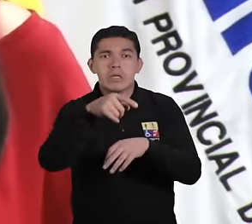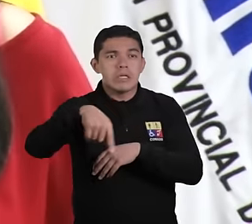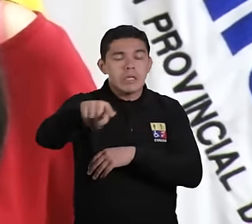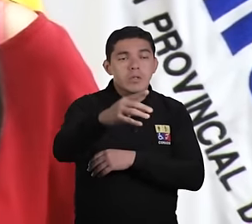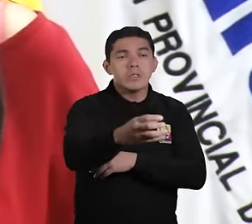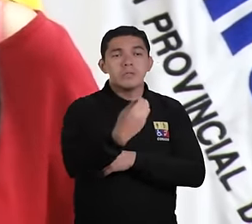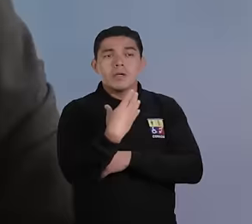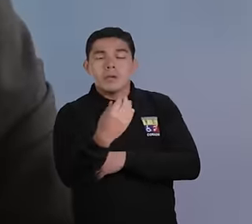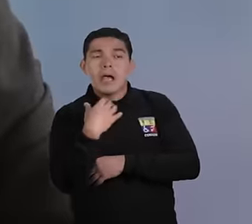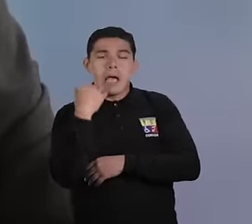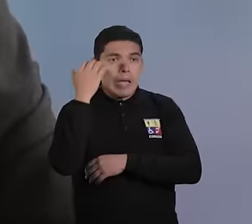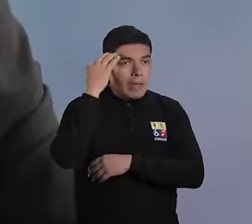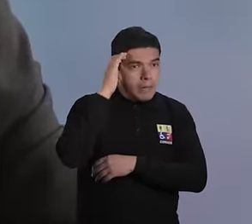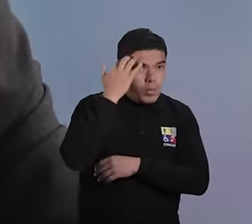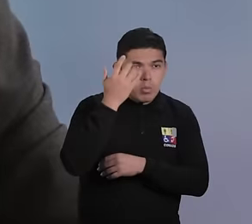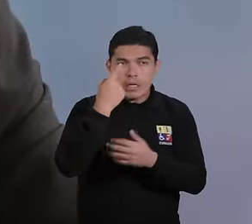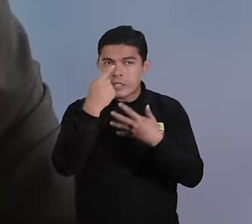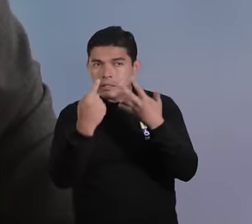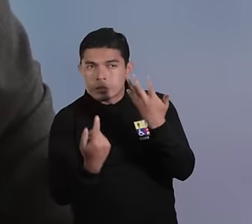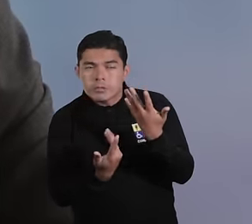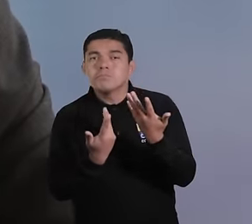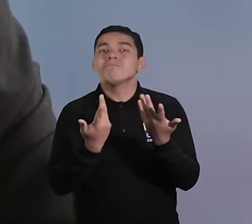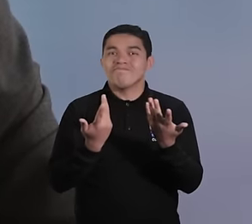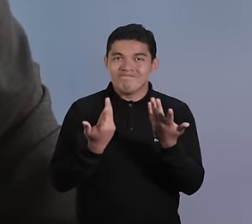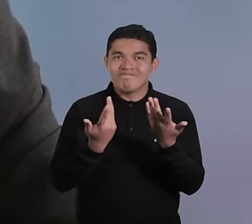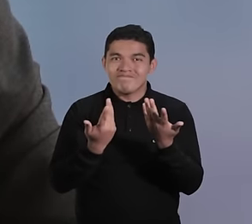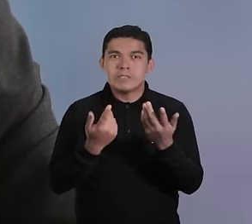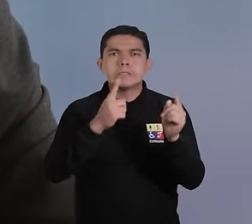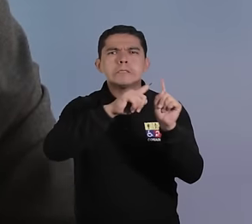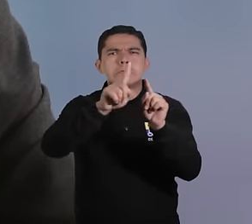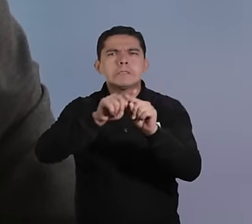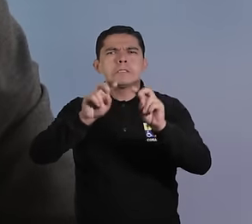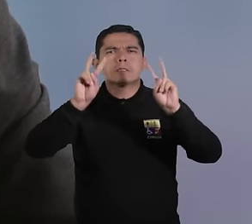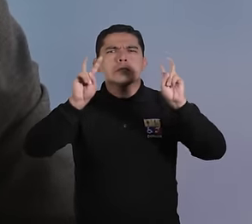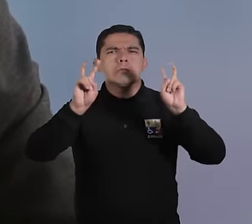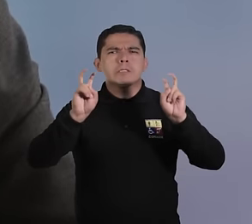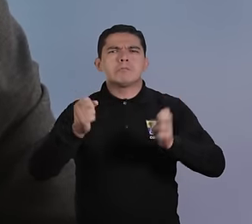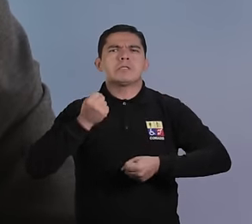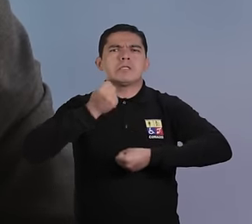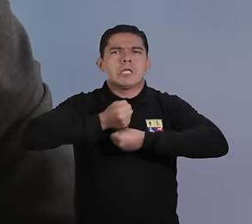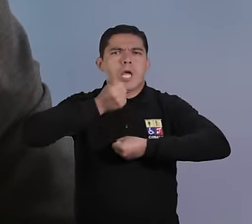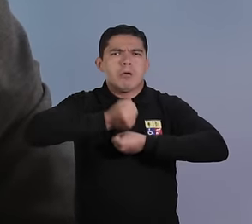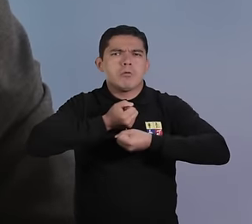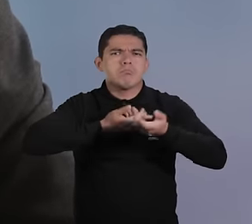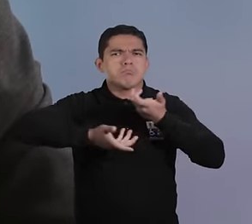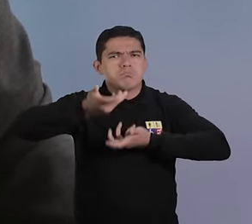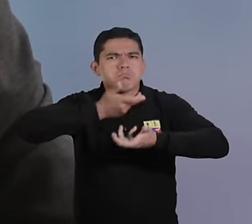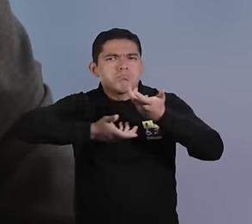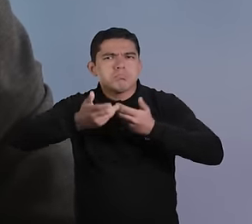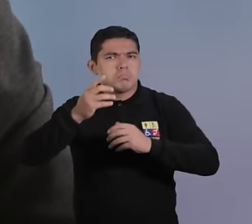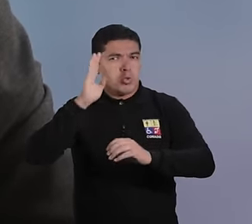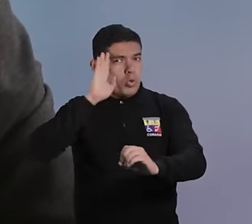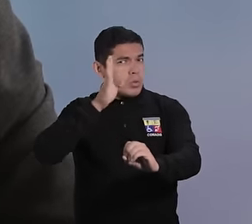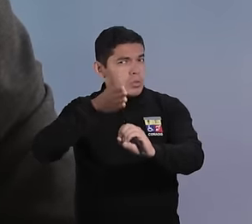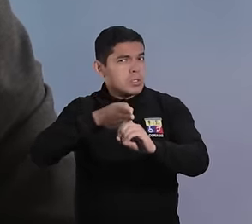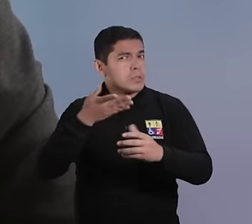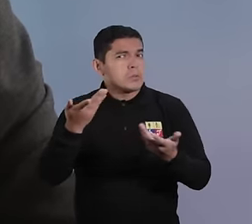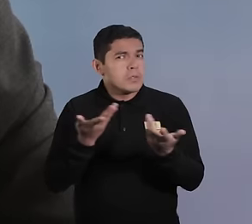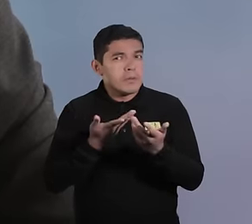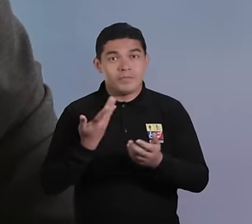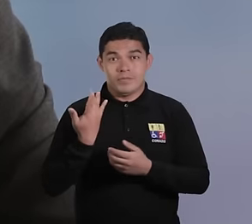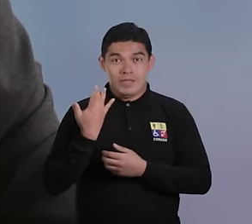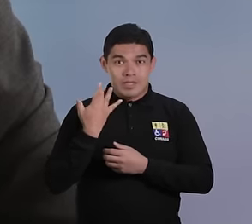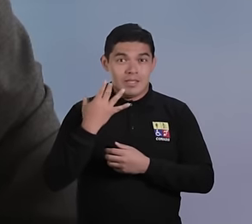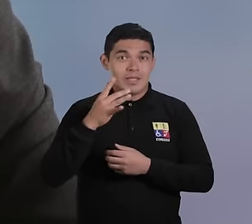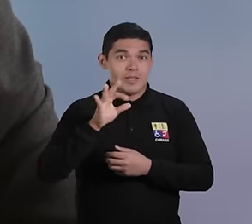sus preocupaciones. Informándoles todas y cada una de los diferentes aspectos que estamos trabajando, lo que pretendemos es que el